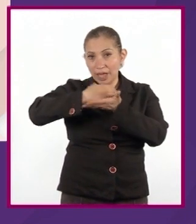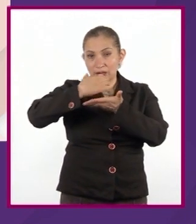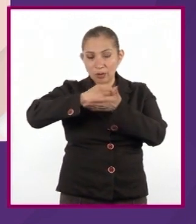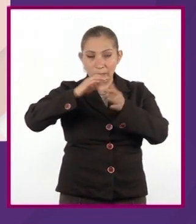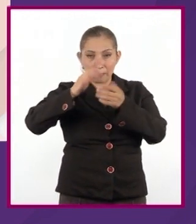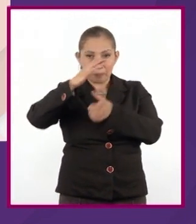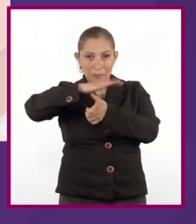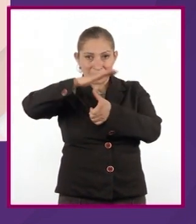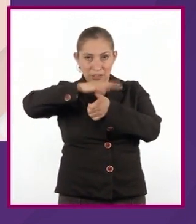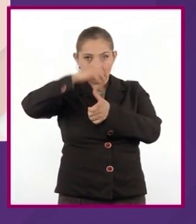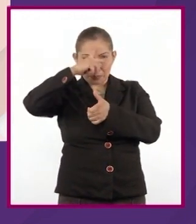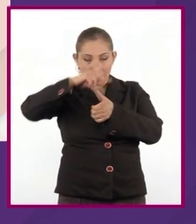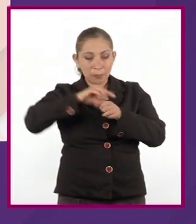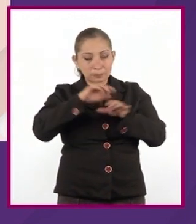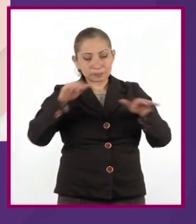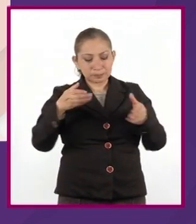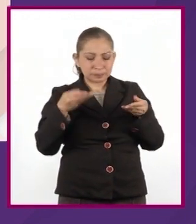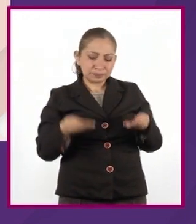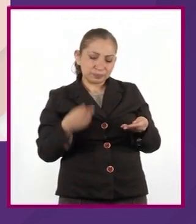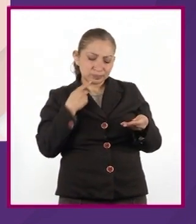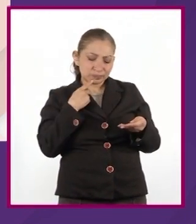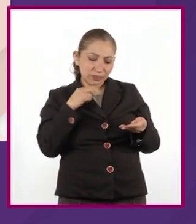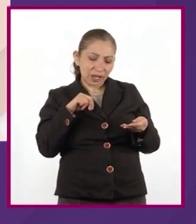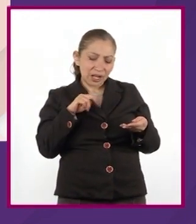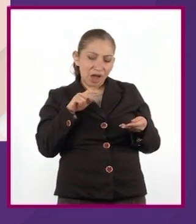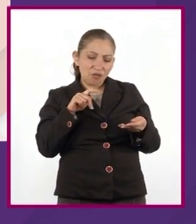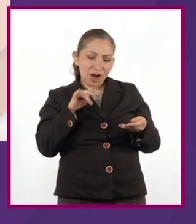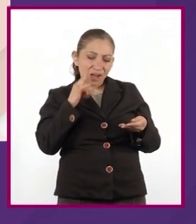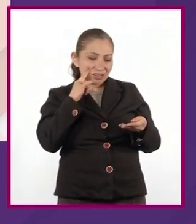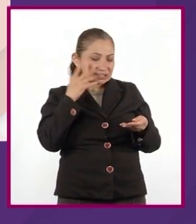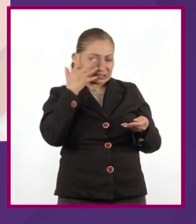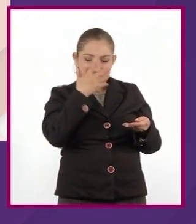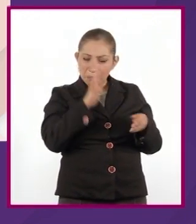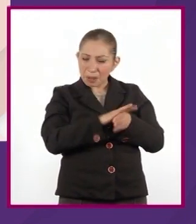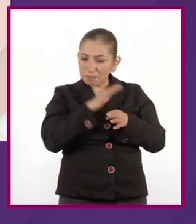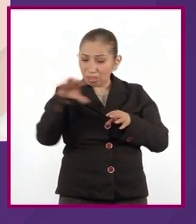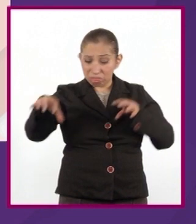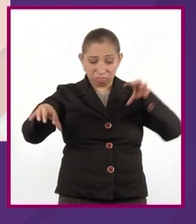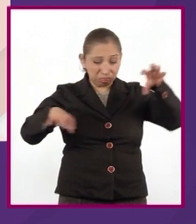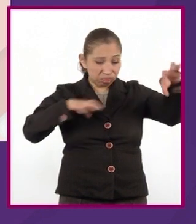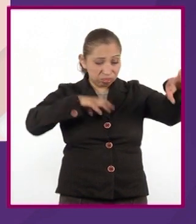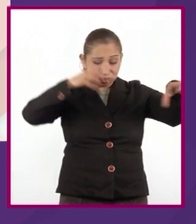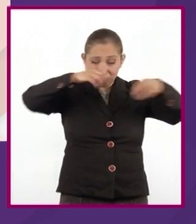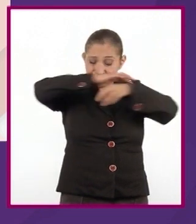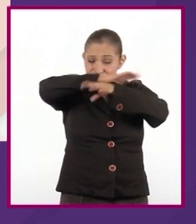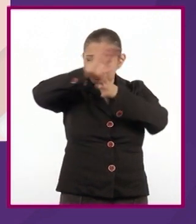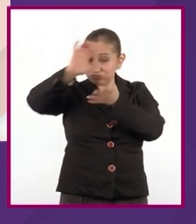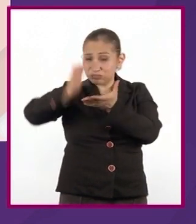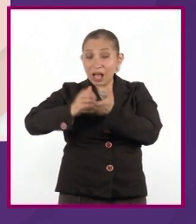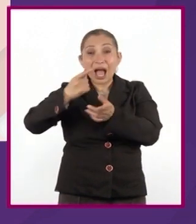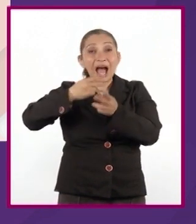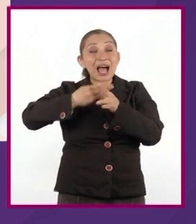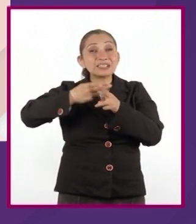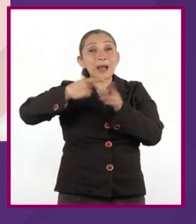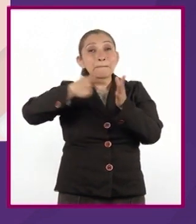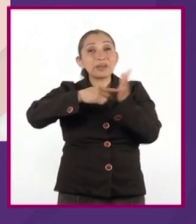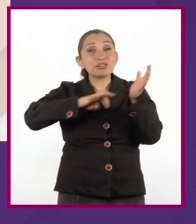escritorio de México náufrago en una borrasca de papeles hasta 1978.